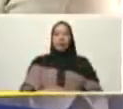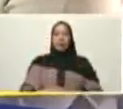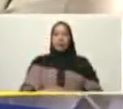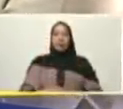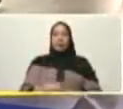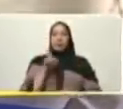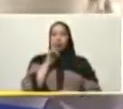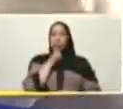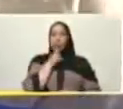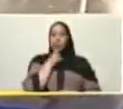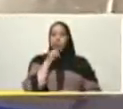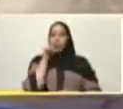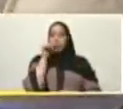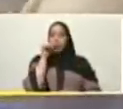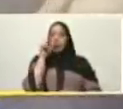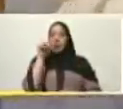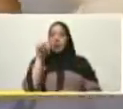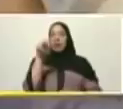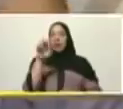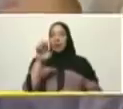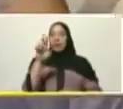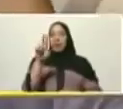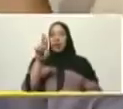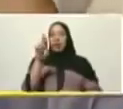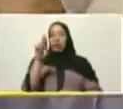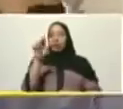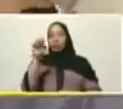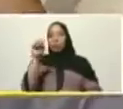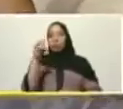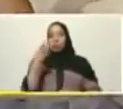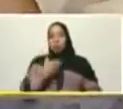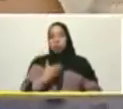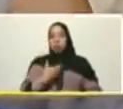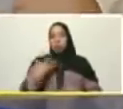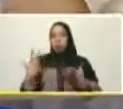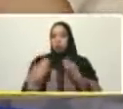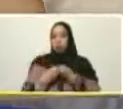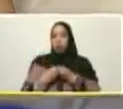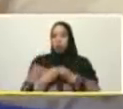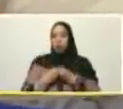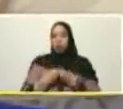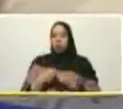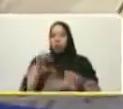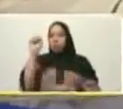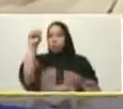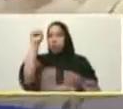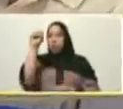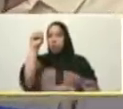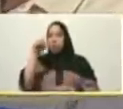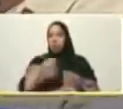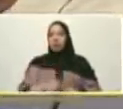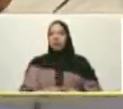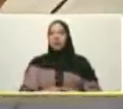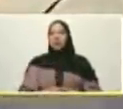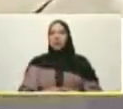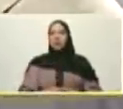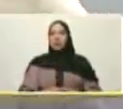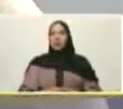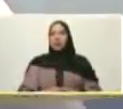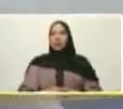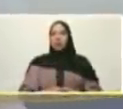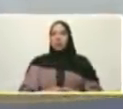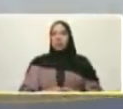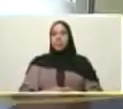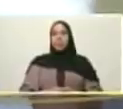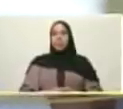sacarias aquí estoy con el son moreno el alcalde y aquí está meuri hola mi gobernador como está